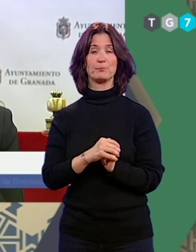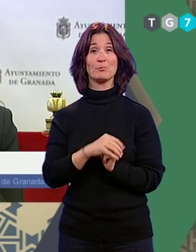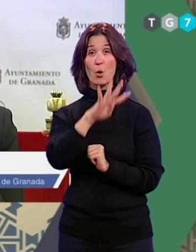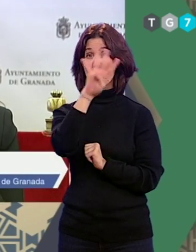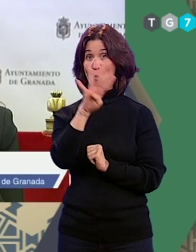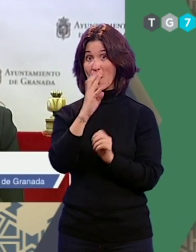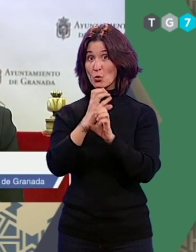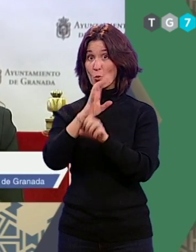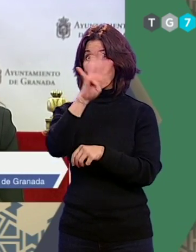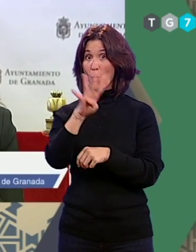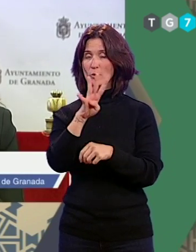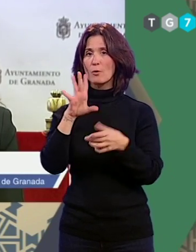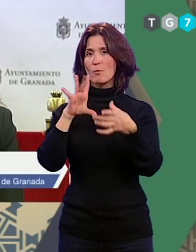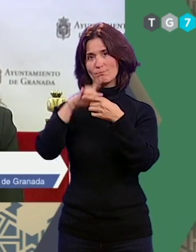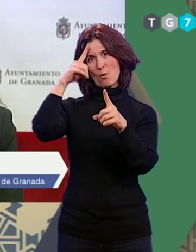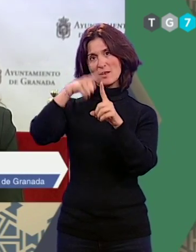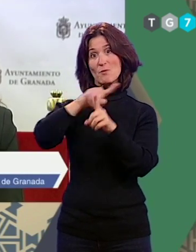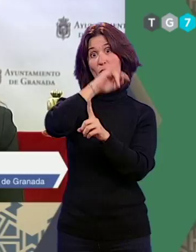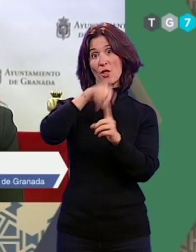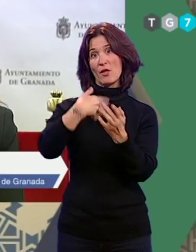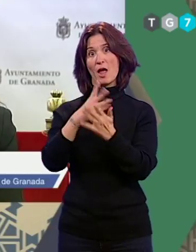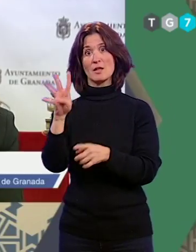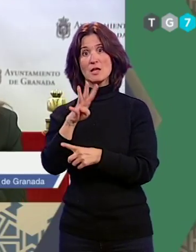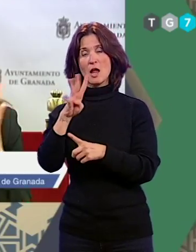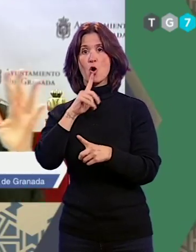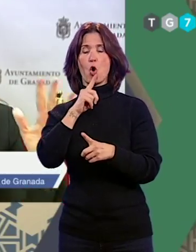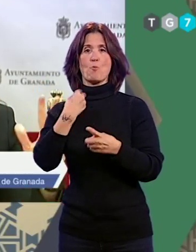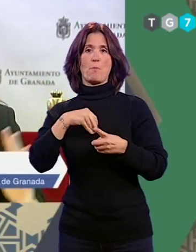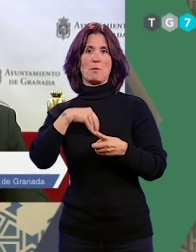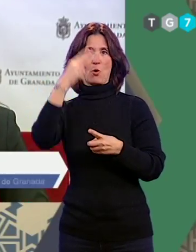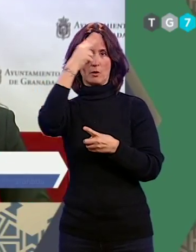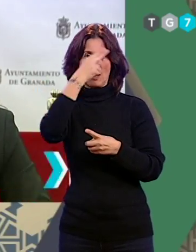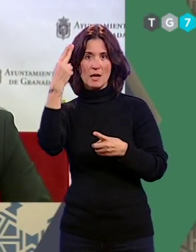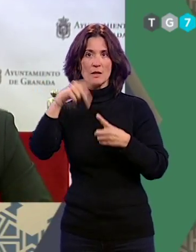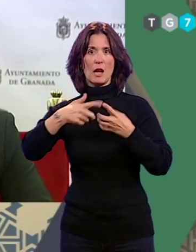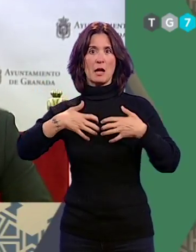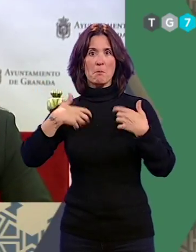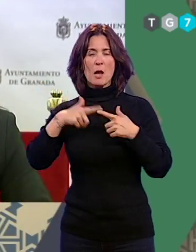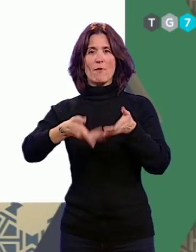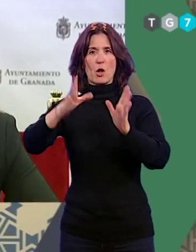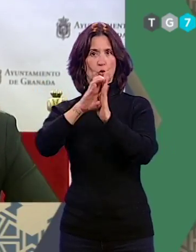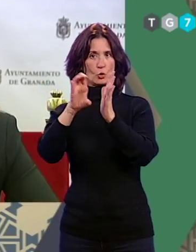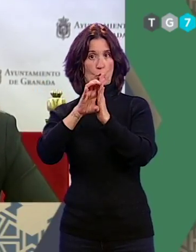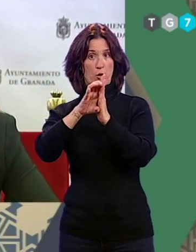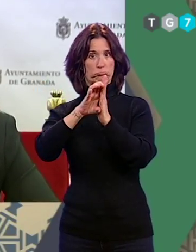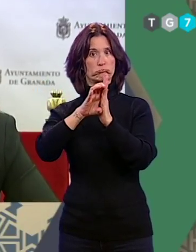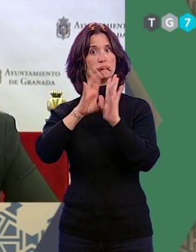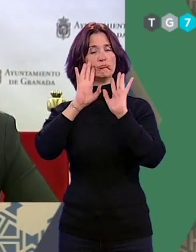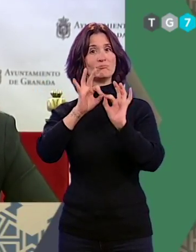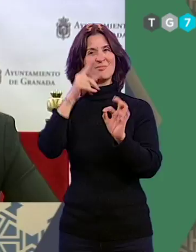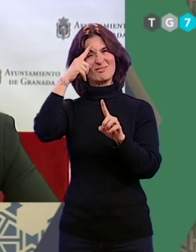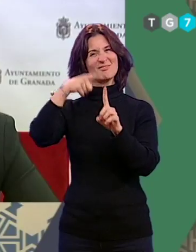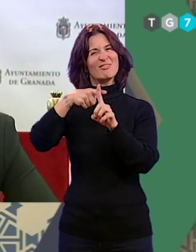Zahidín con la chana a través de Gran Vía, vamos Reyes Católicos, Gran Vía y Avenida de la Constitución. Y vamos a recuperar